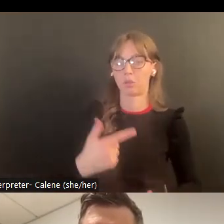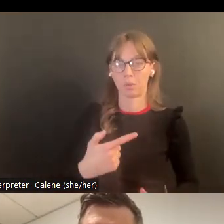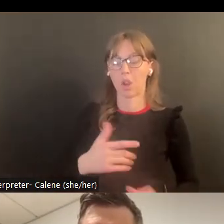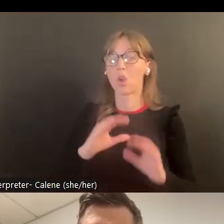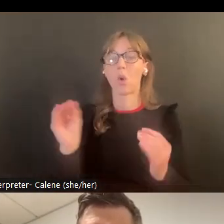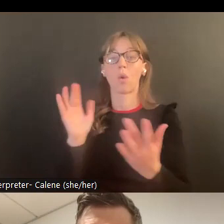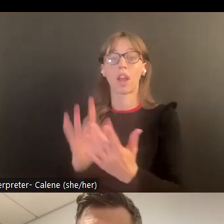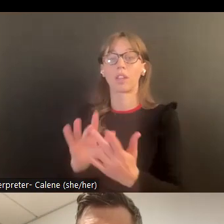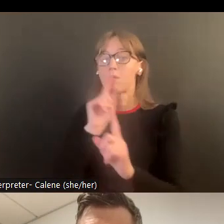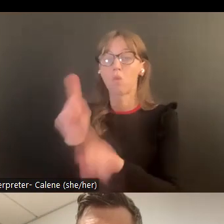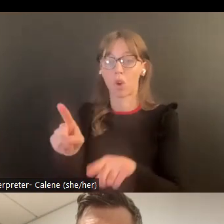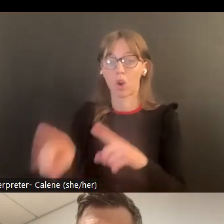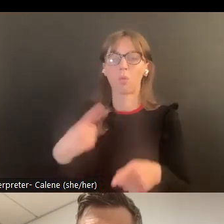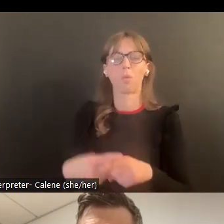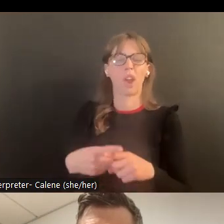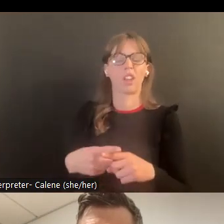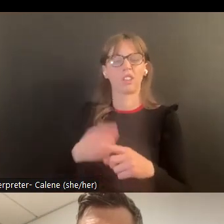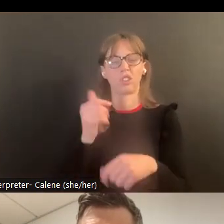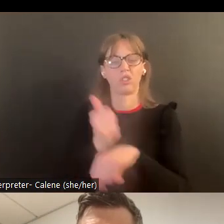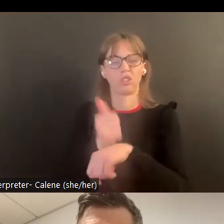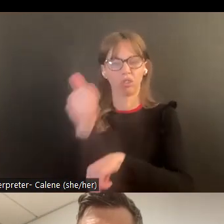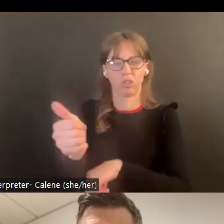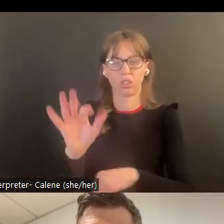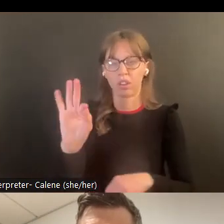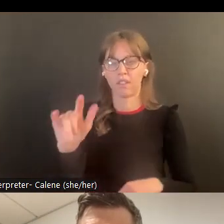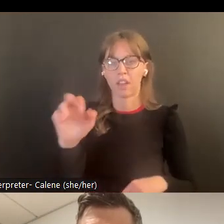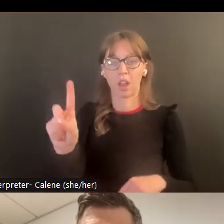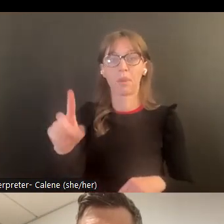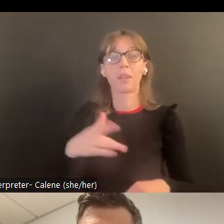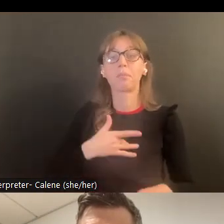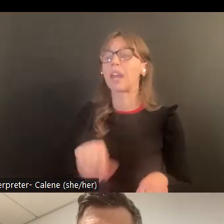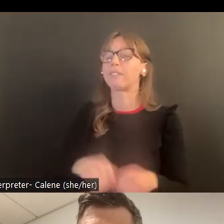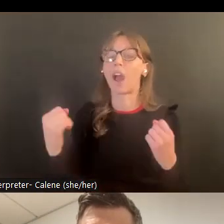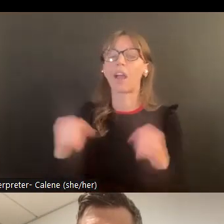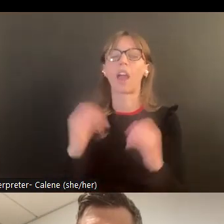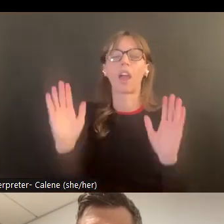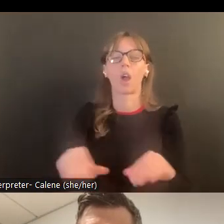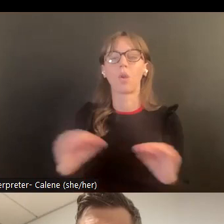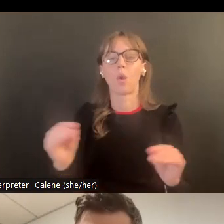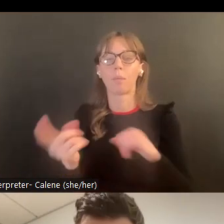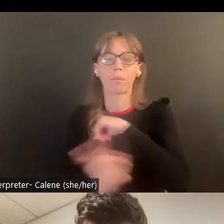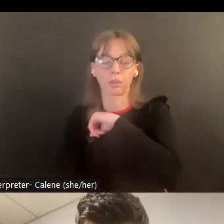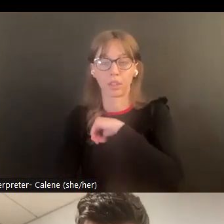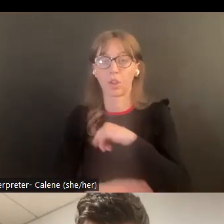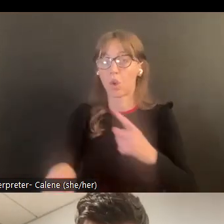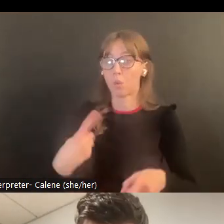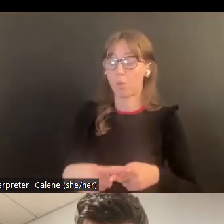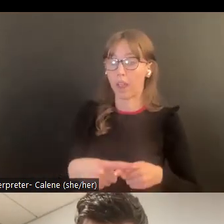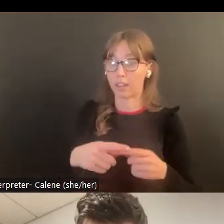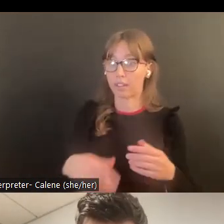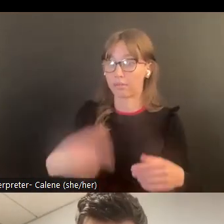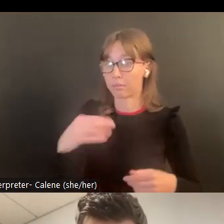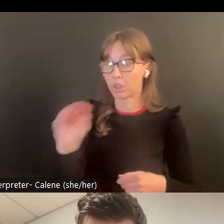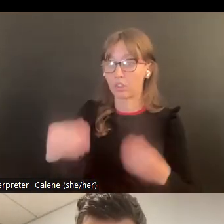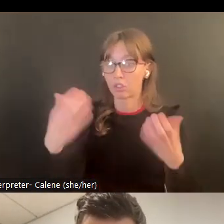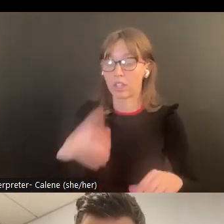hay un orden de los contactos y cargos criminales se ejecutan pero muchas veces